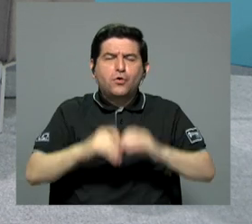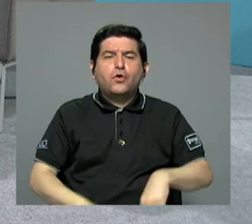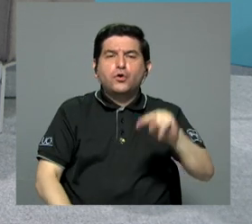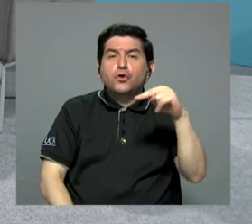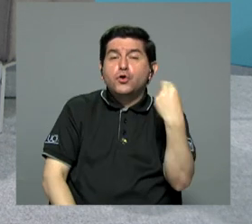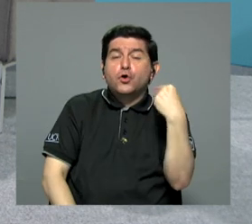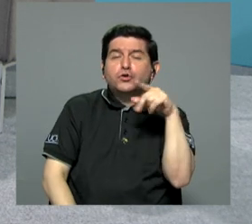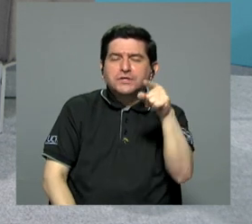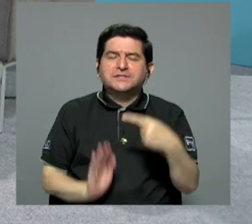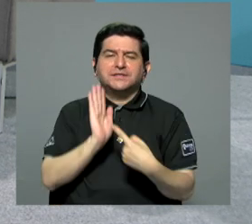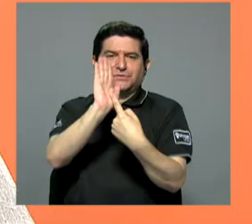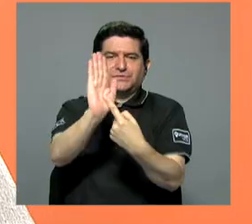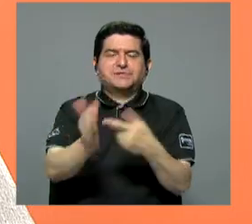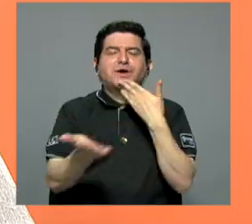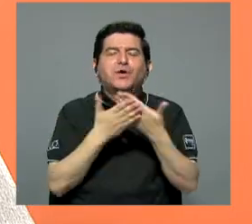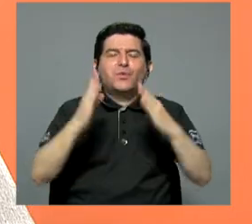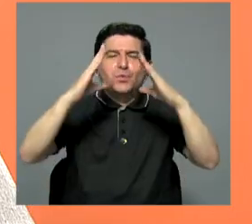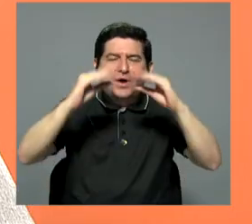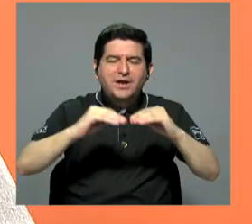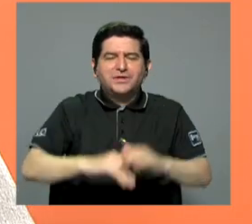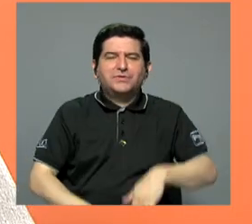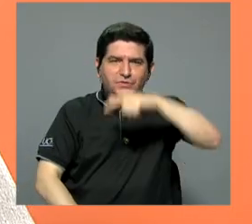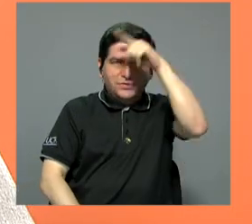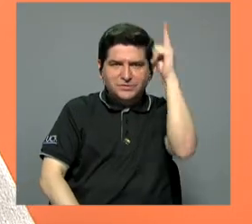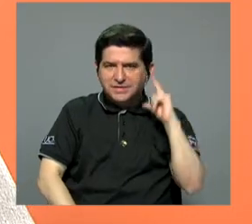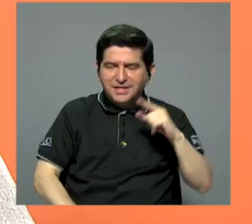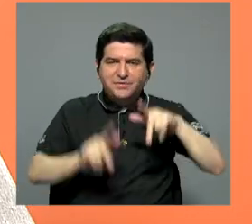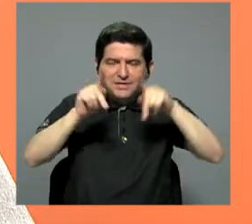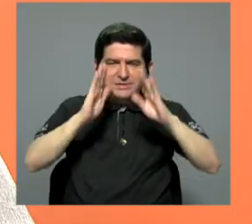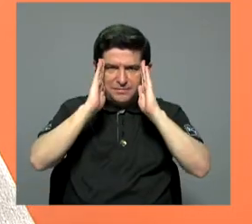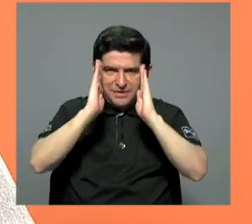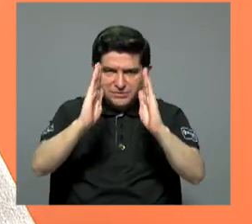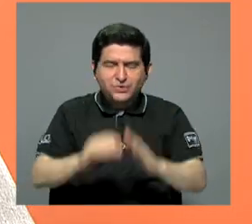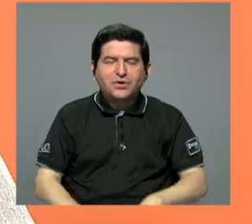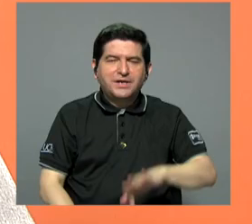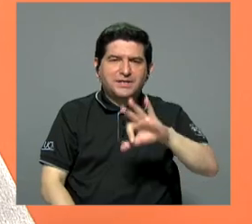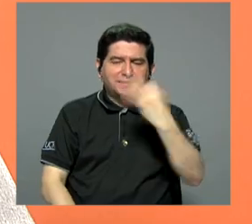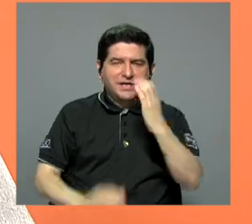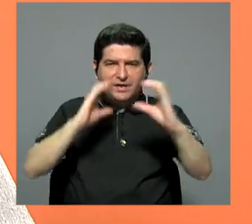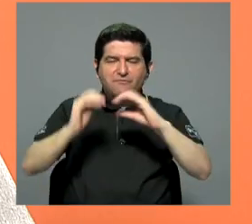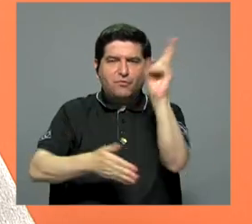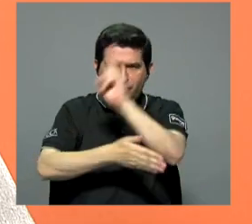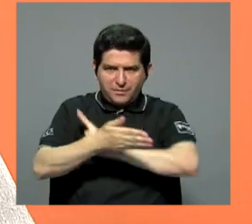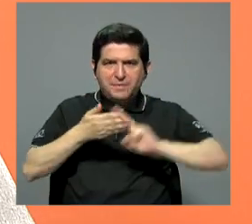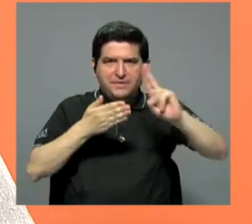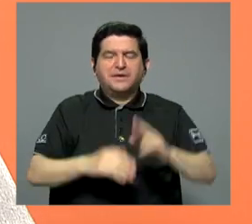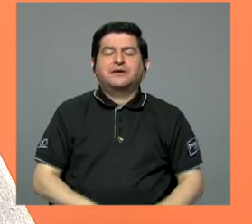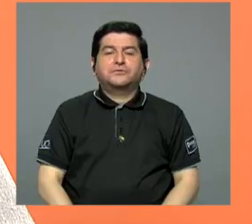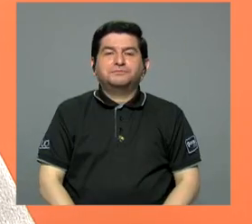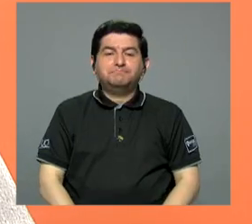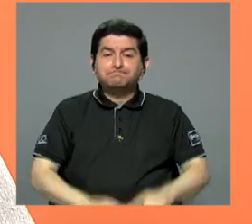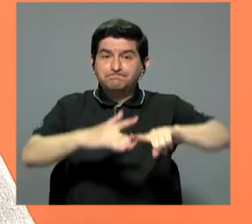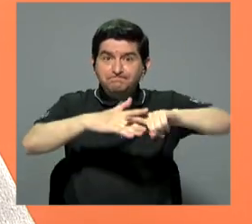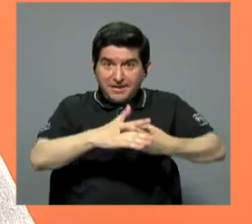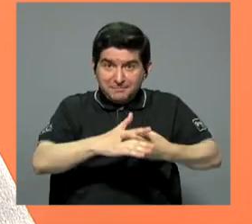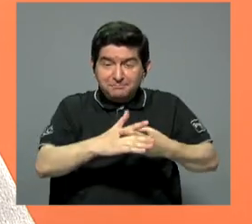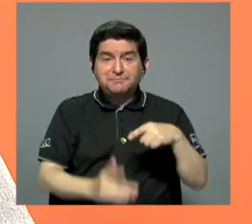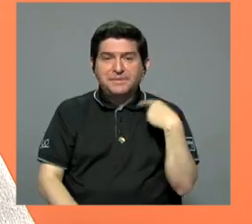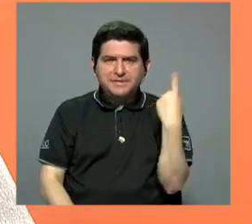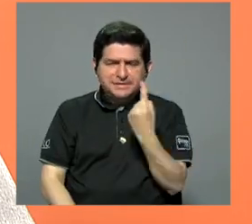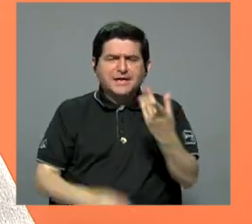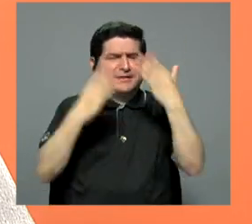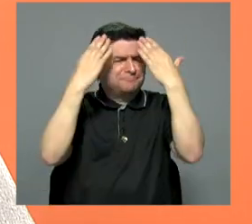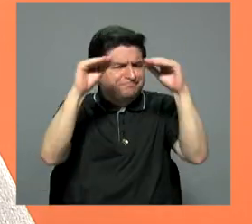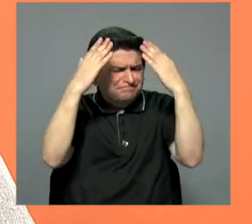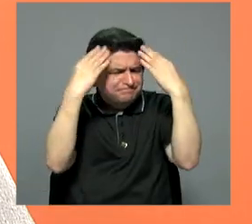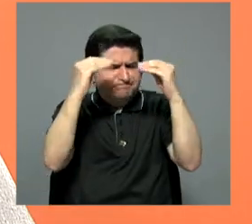las noticias que nos traes esta noche. noches doña Laura y buenas noches a nuestra audiencia acá a través de los medios universitarios y como sí, pues empezamos como siempre con